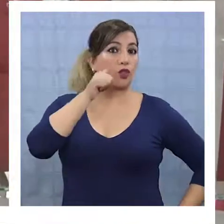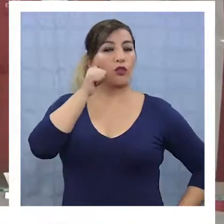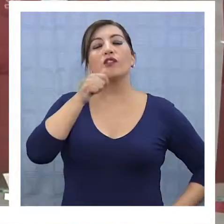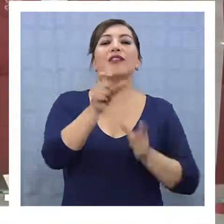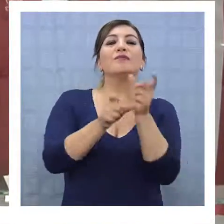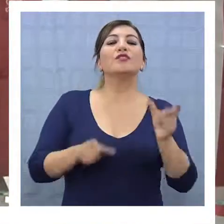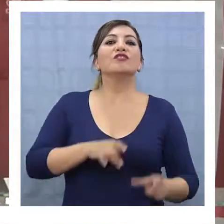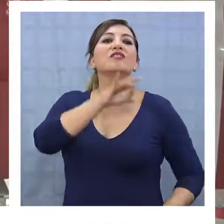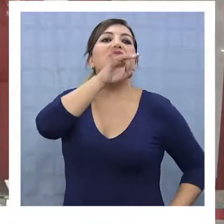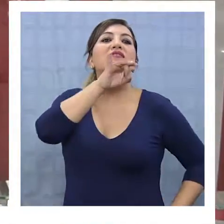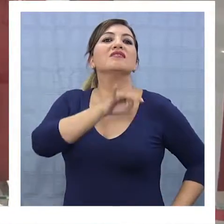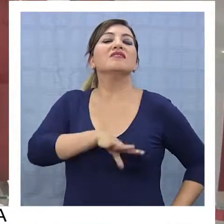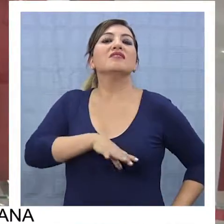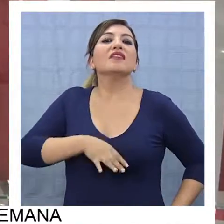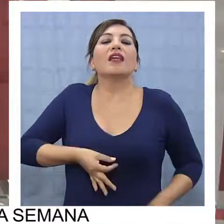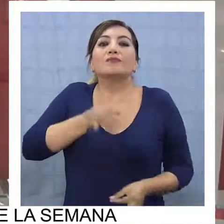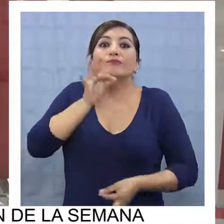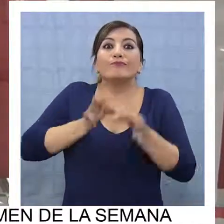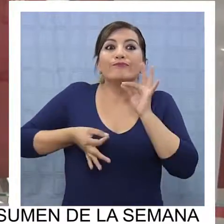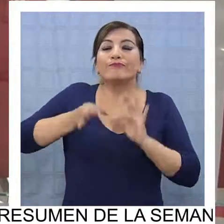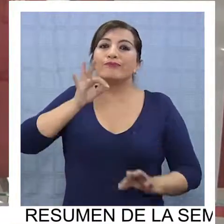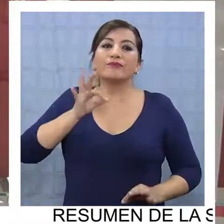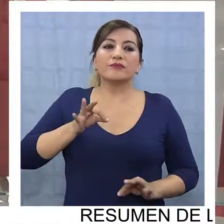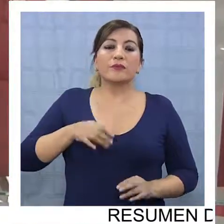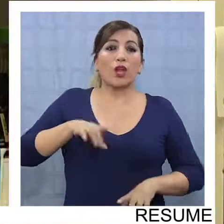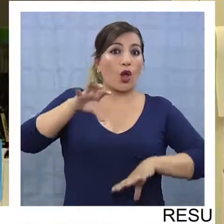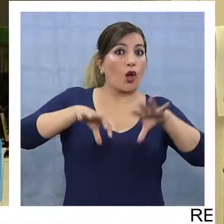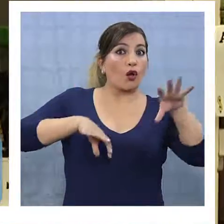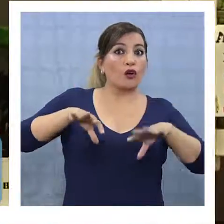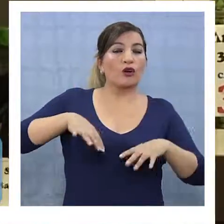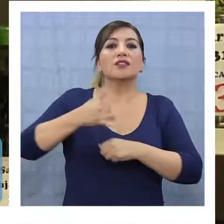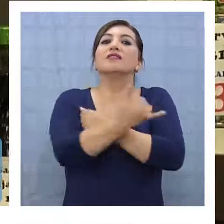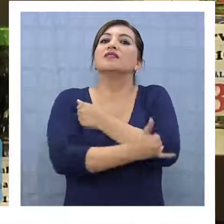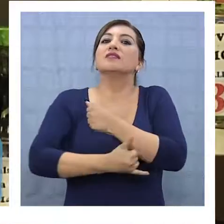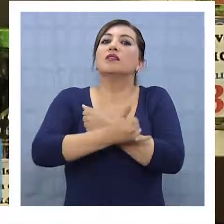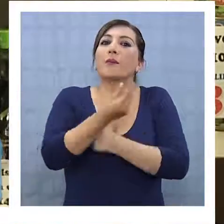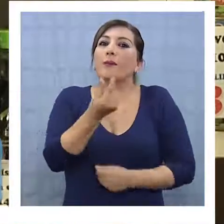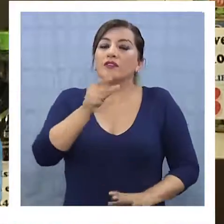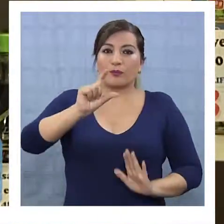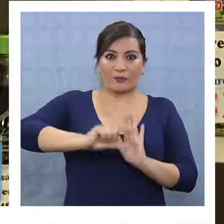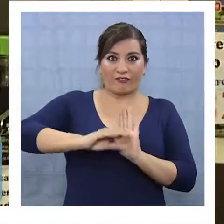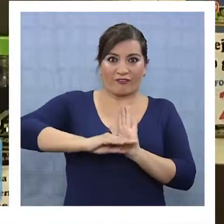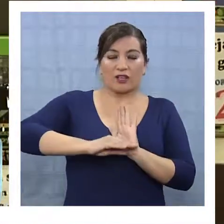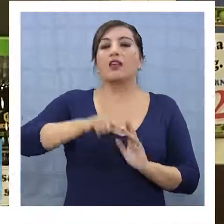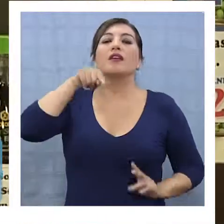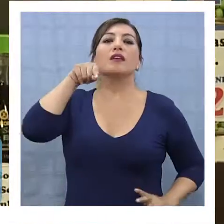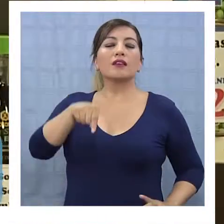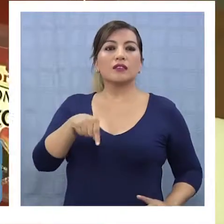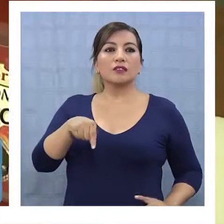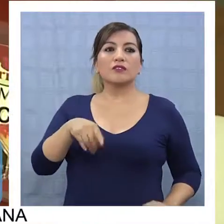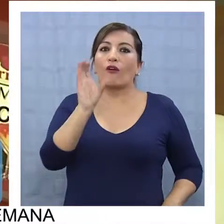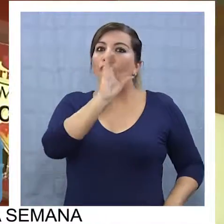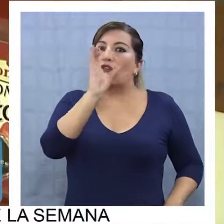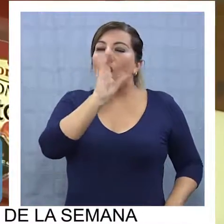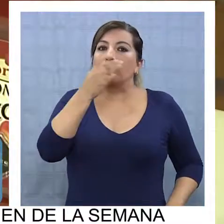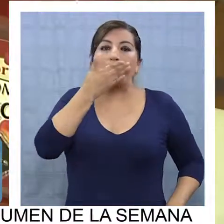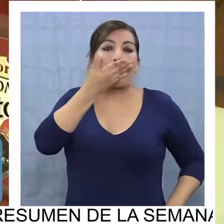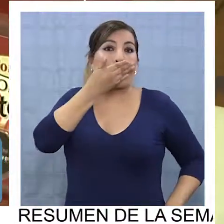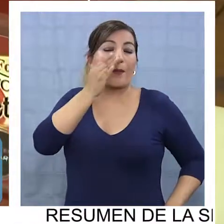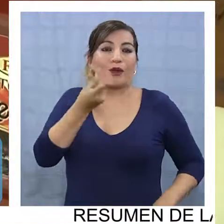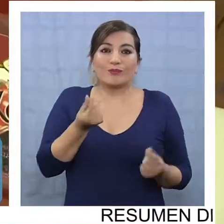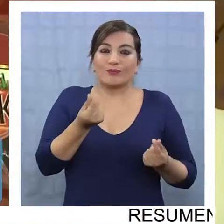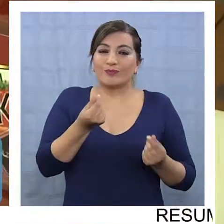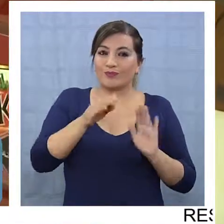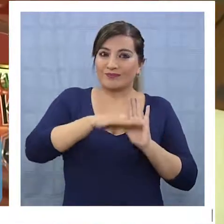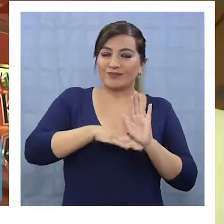Cada día los chilenos incluyen en sus dietas alimenticias productos extranjeros a bajos costos, razón por la que buscan